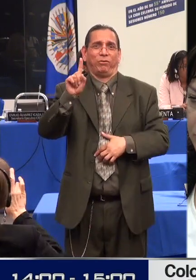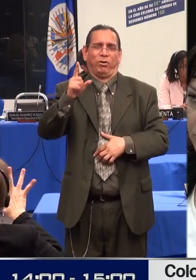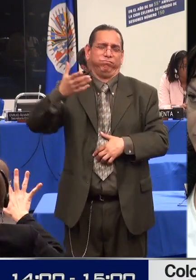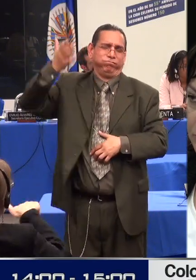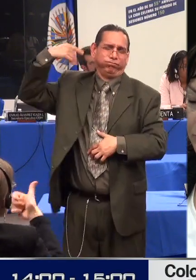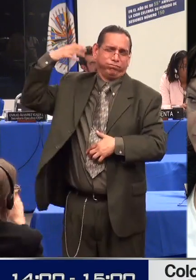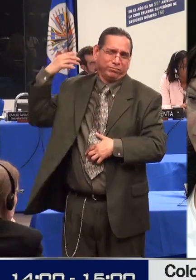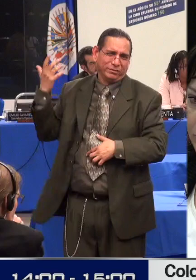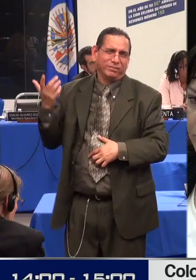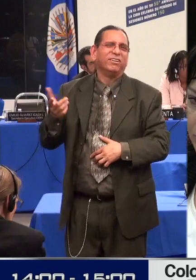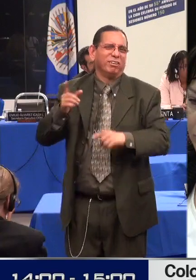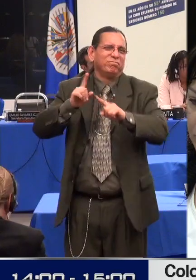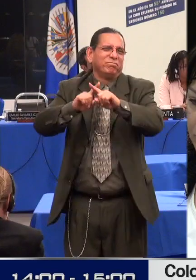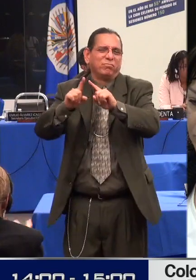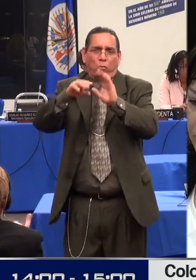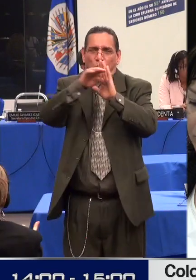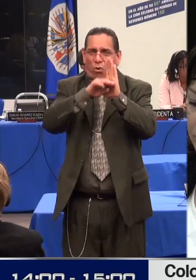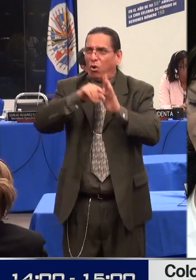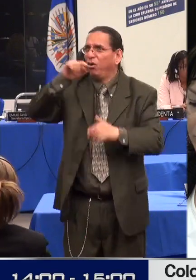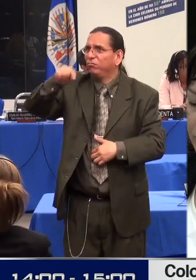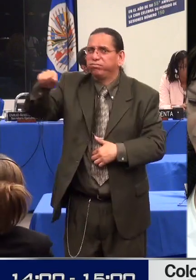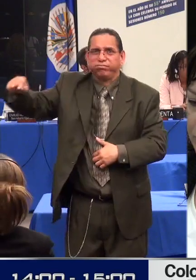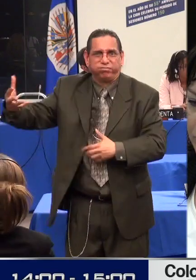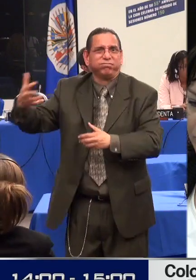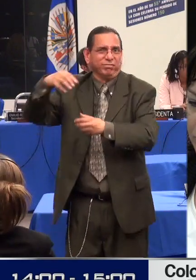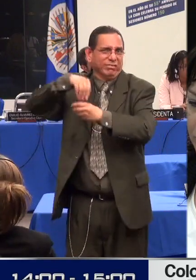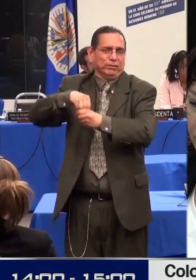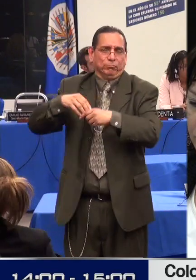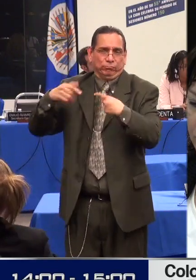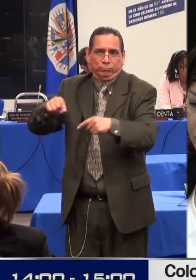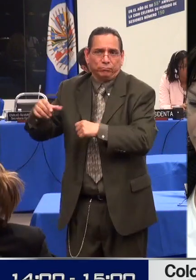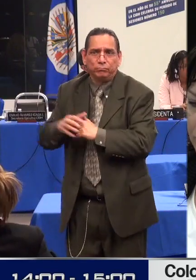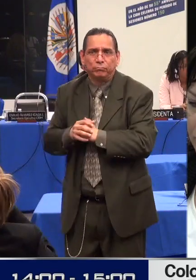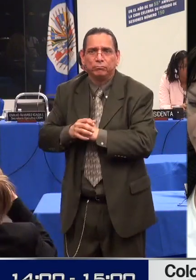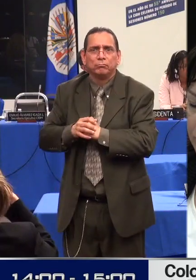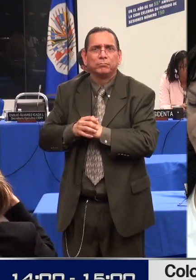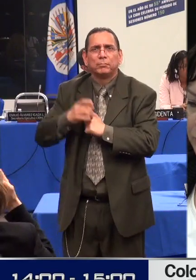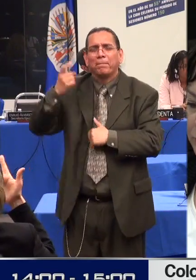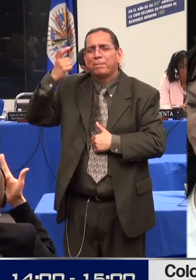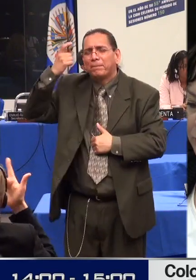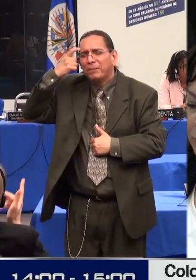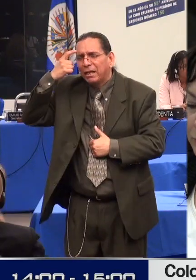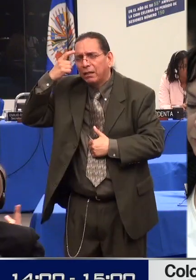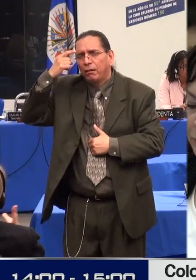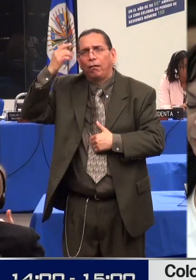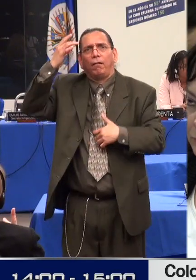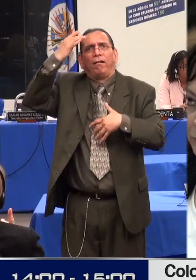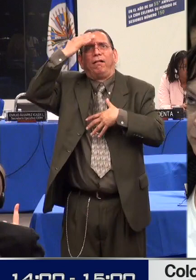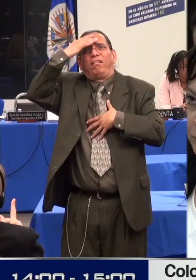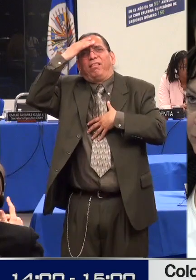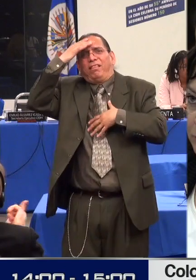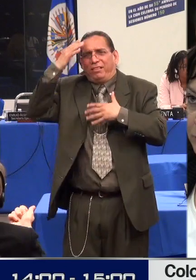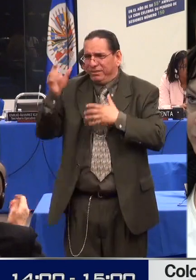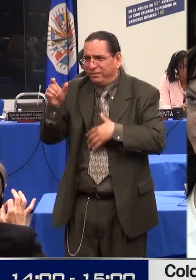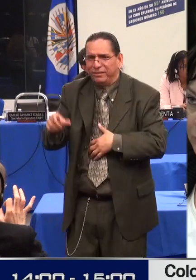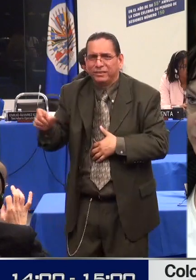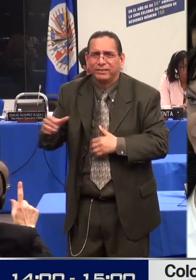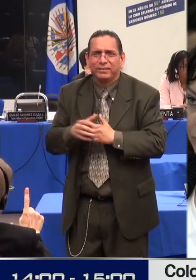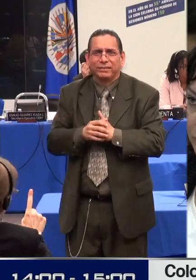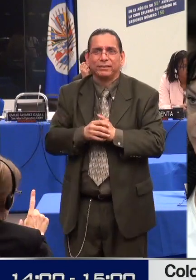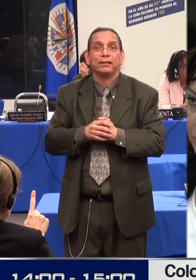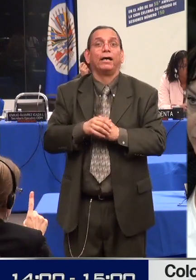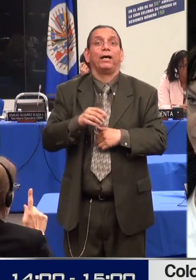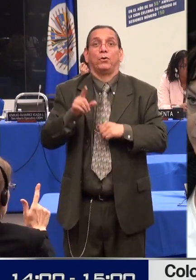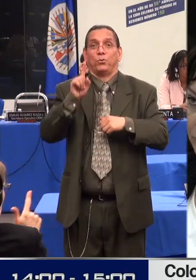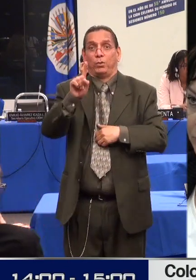Mejoramiento de la Atención de la Salud Mental de 1991. Con la adopción de la Convención Interamericana para la Eliminación de